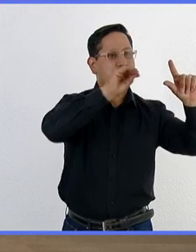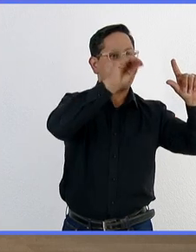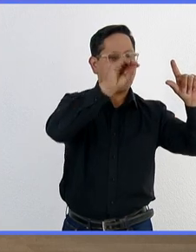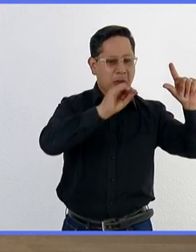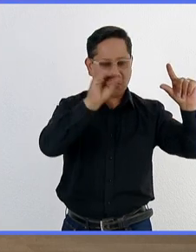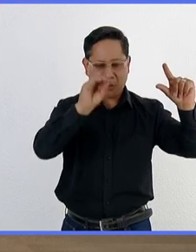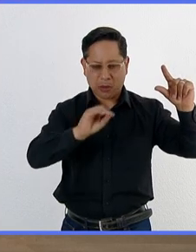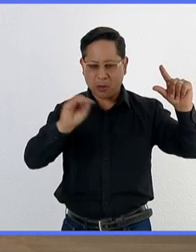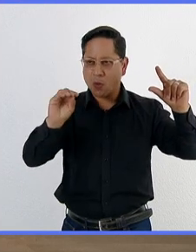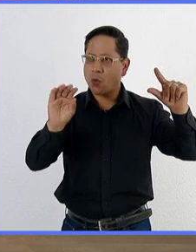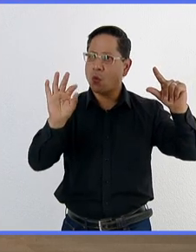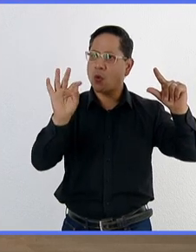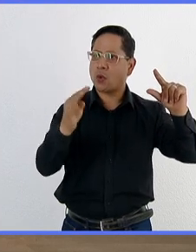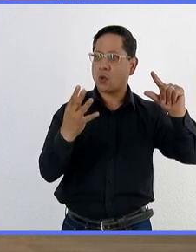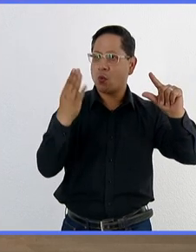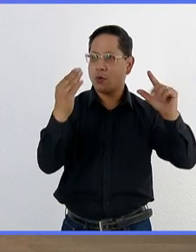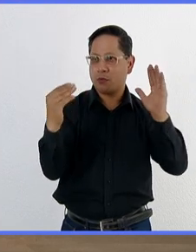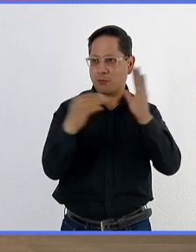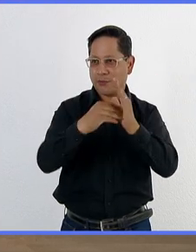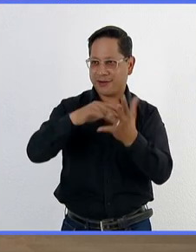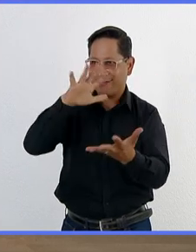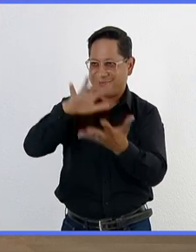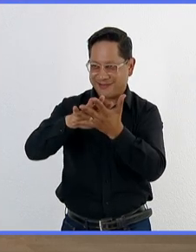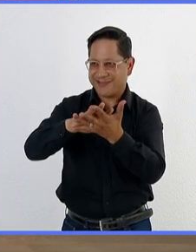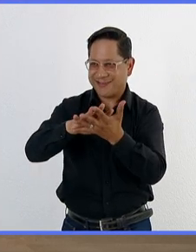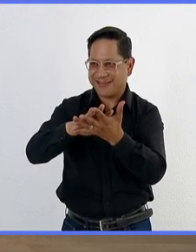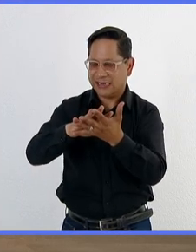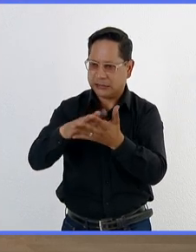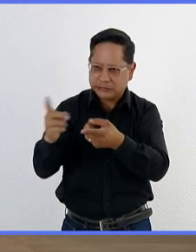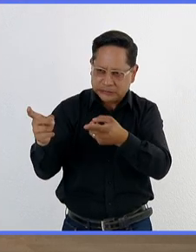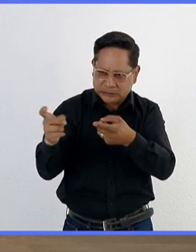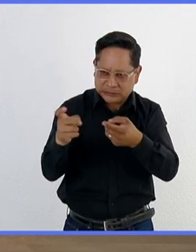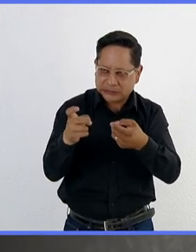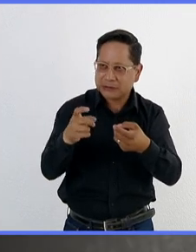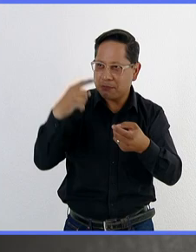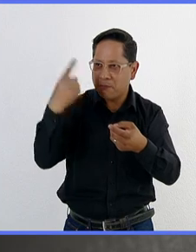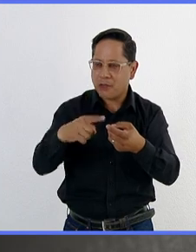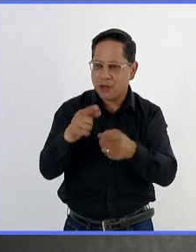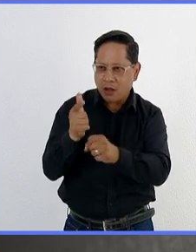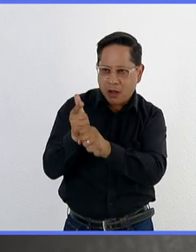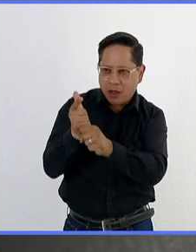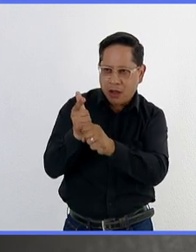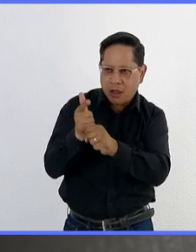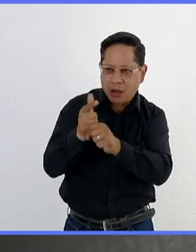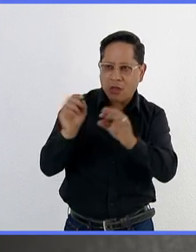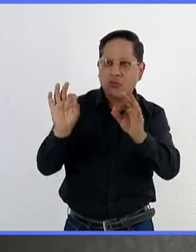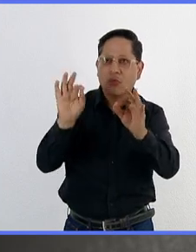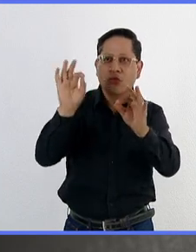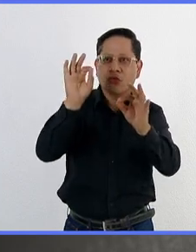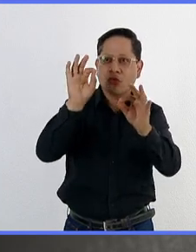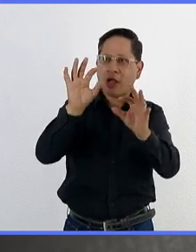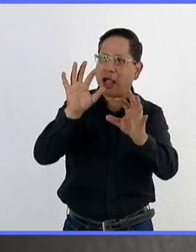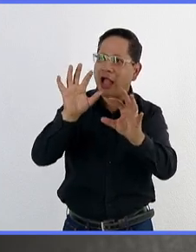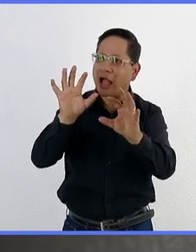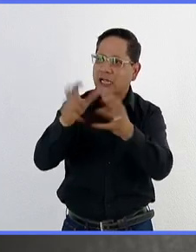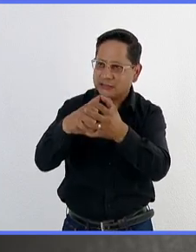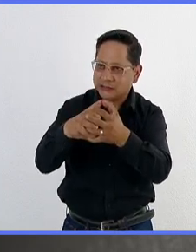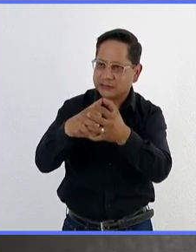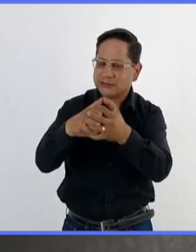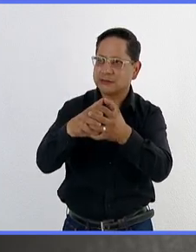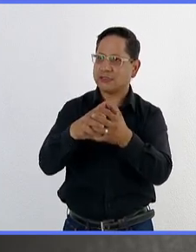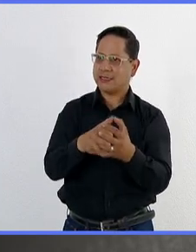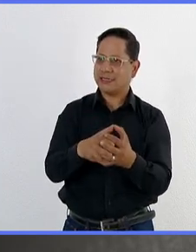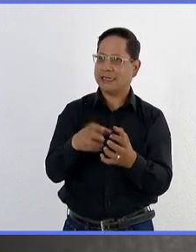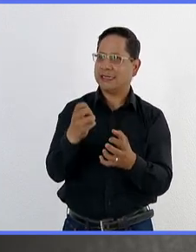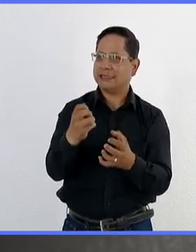44 mil trampas que son dispositivos específicos para la detección oportuna de esta plaga. Estos están